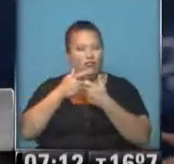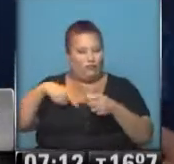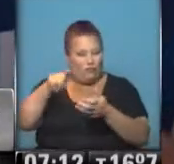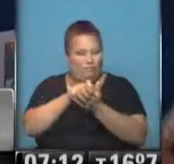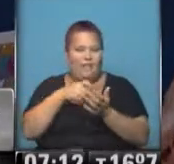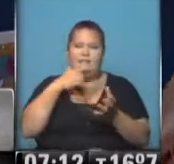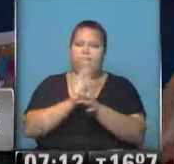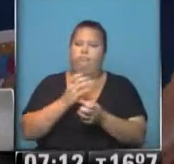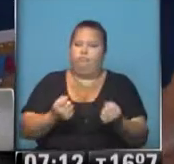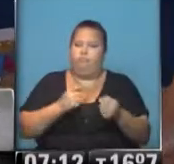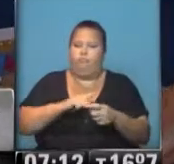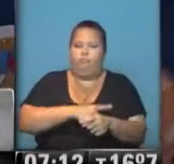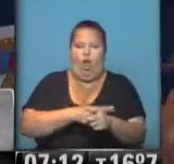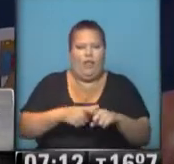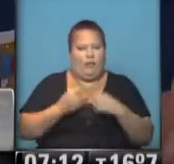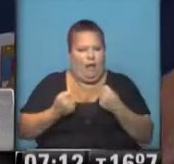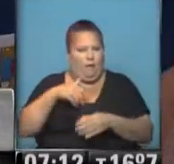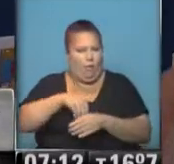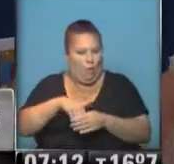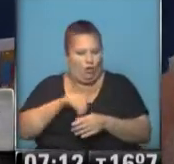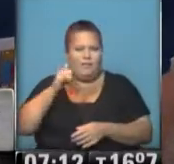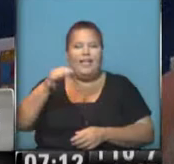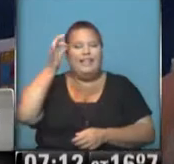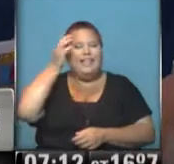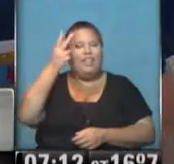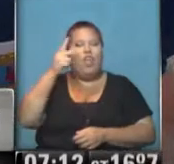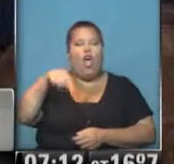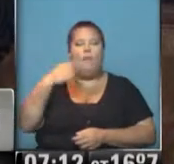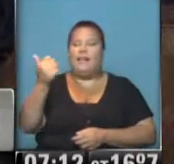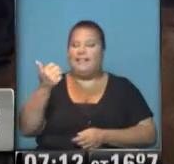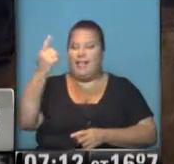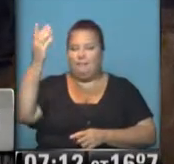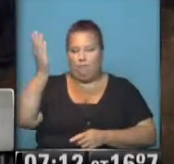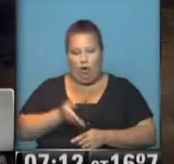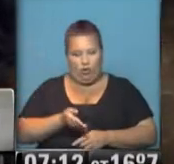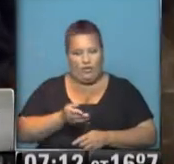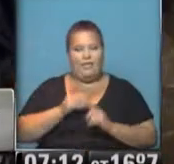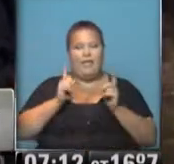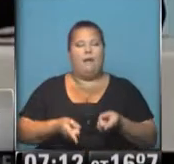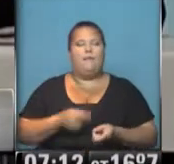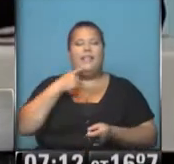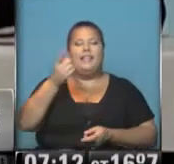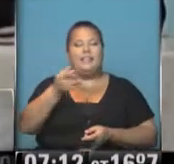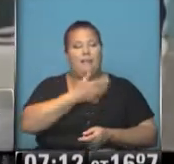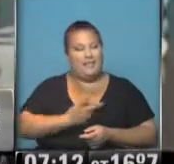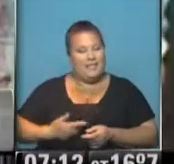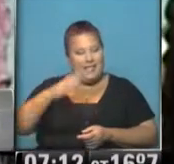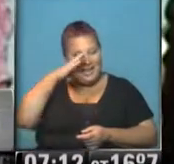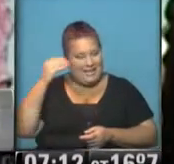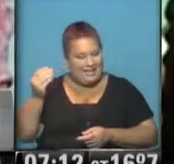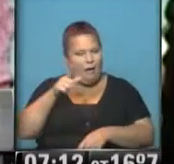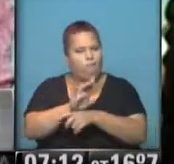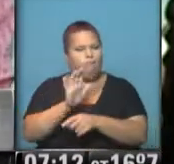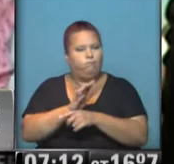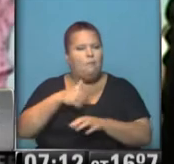posiciona como la fuerza política con mayor intención de votos. Sí, con un 32,6% al mismo tiempo que arroja que la presidenta Cristina Fernández cuenta